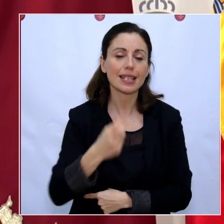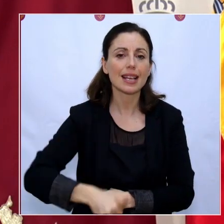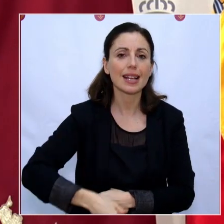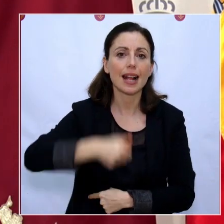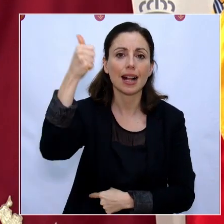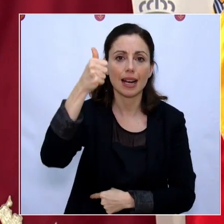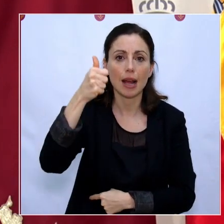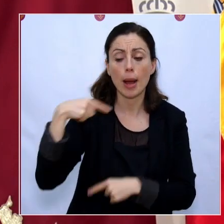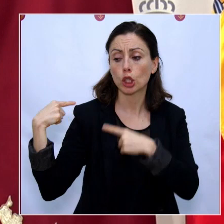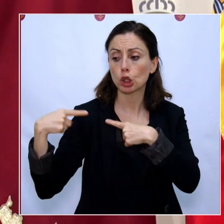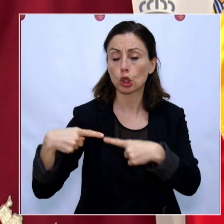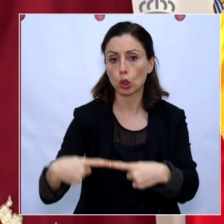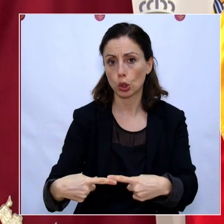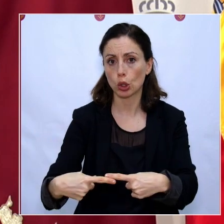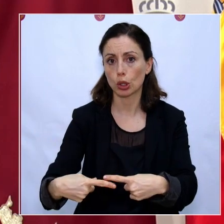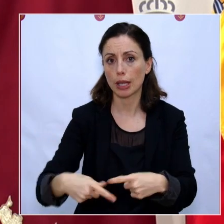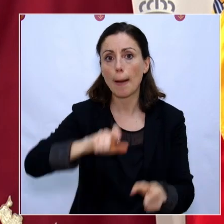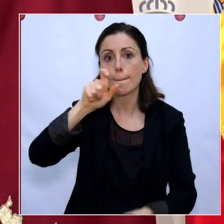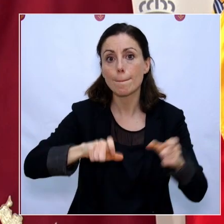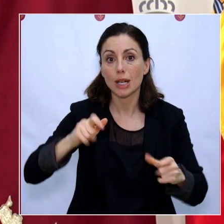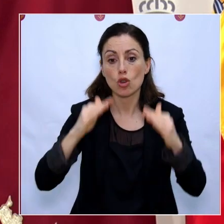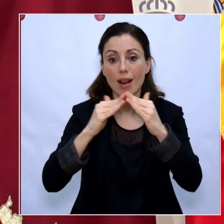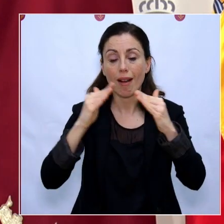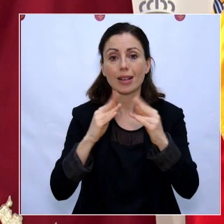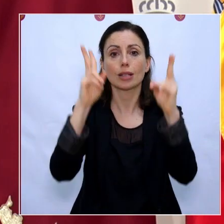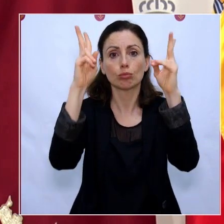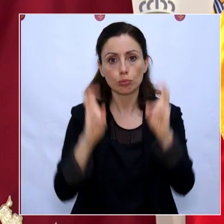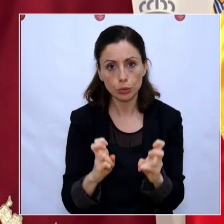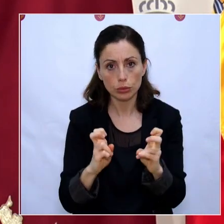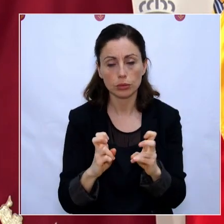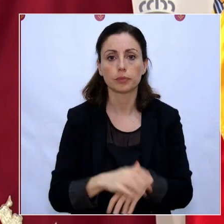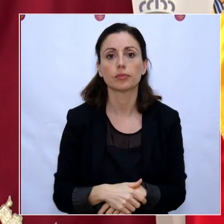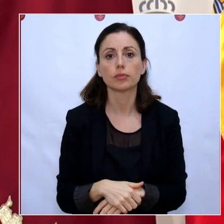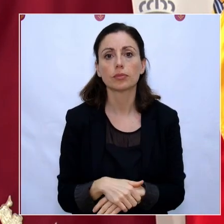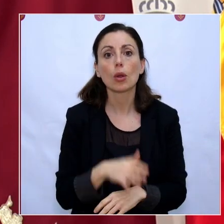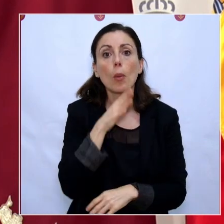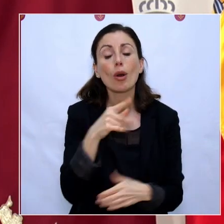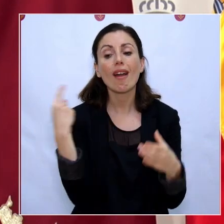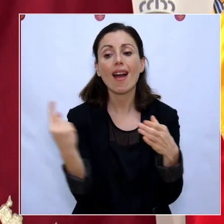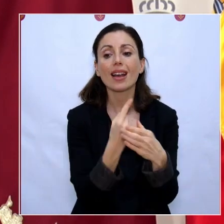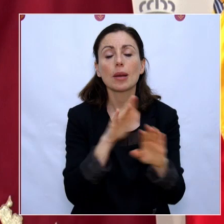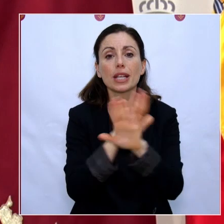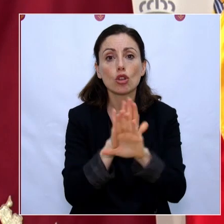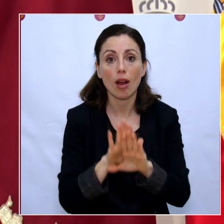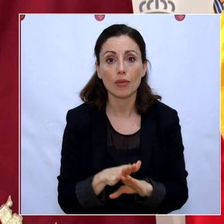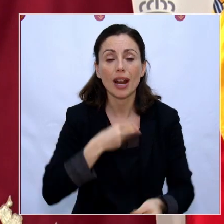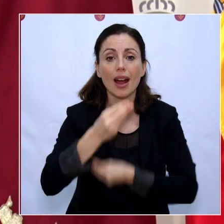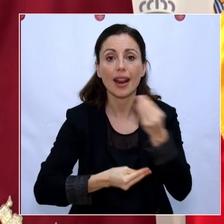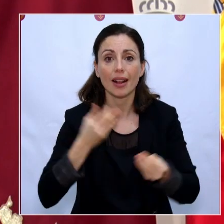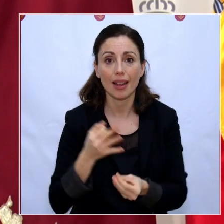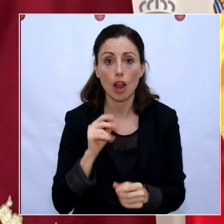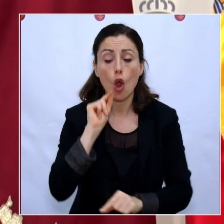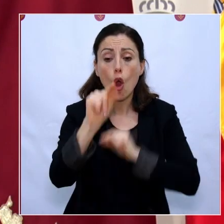la de que cada día sean más los que se quedan en sus casas. Porque ese aislamiento es lo que frenará definitivamente a los